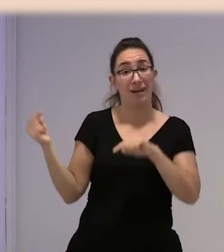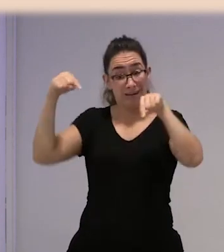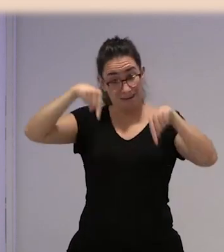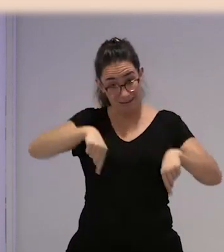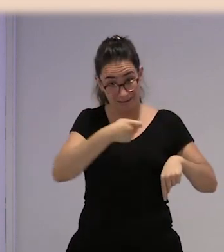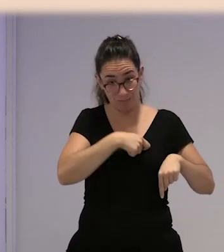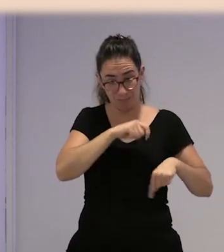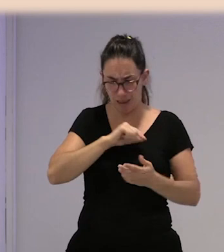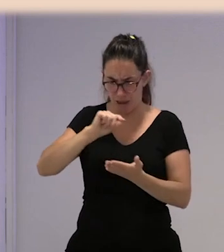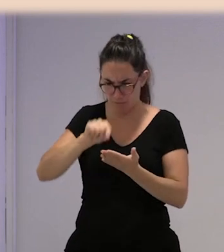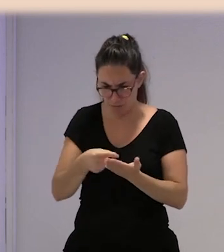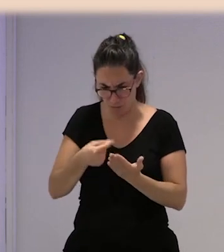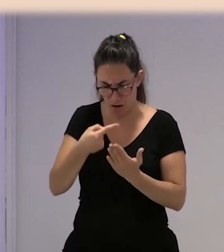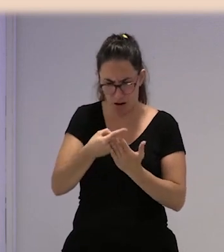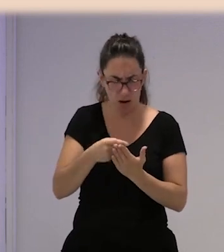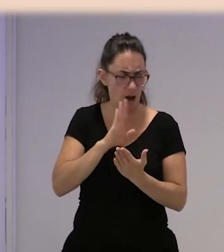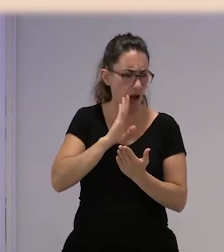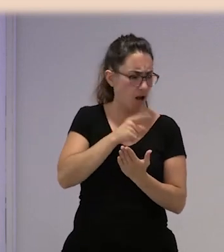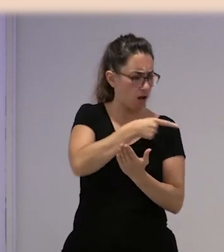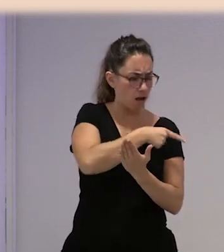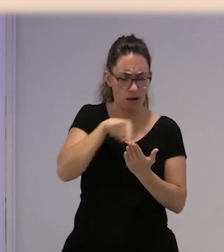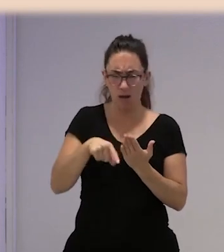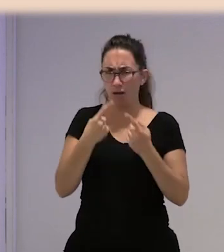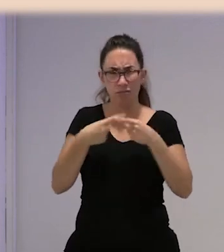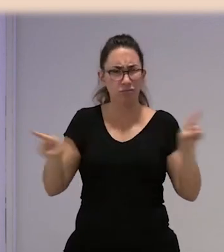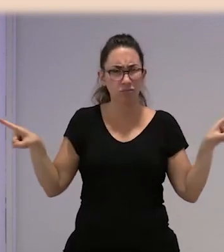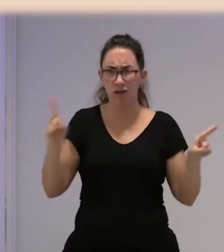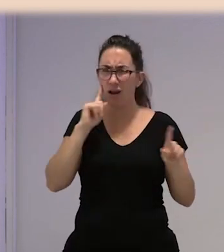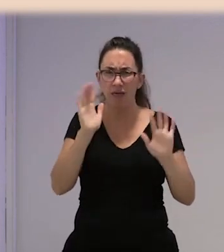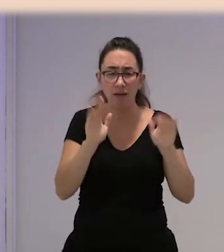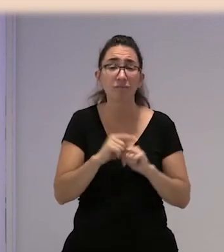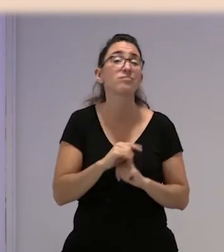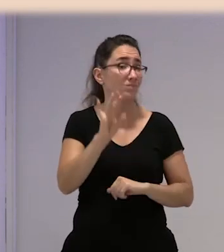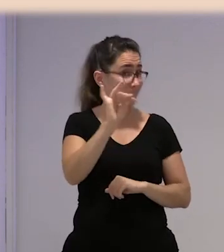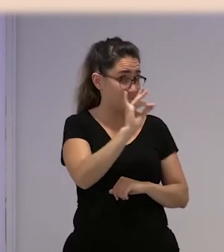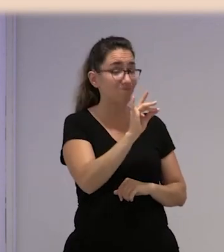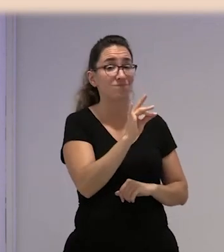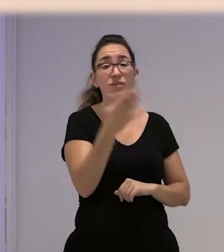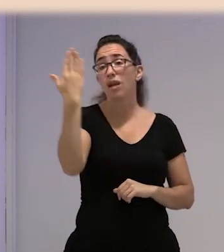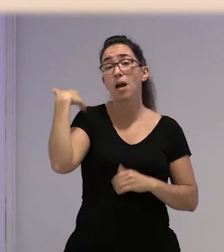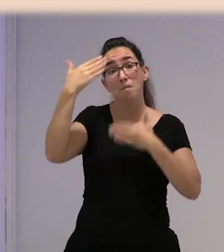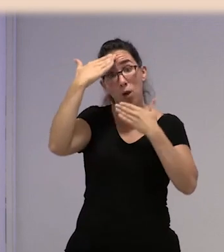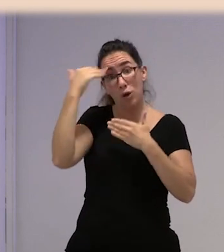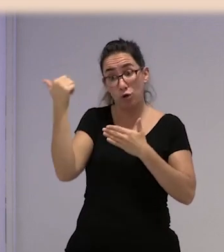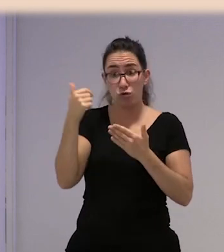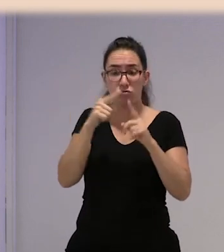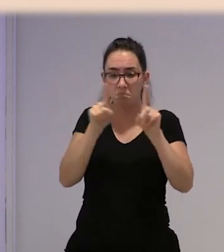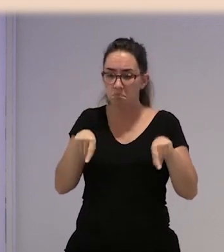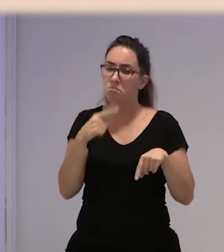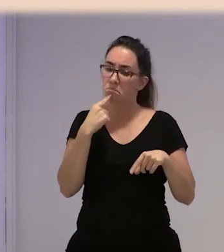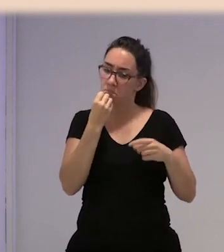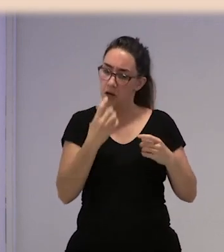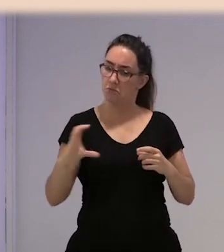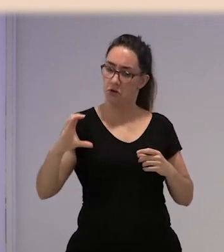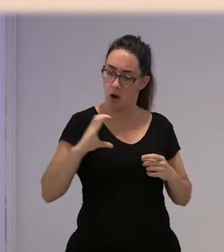nada que ver con lo que habían firmado. Claro, allí firman contratos prometiéndole un buen salario, un buen alojamiento,